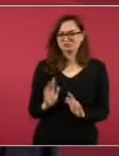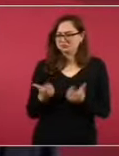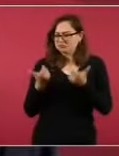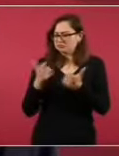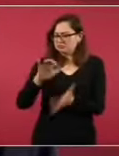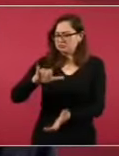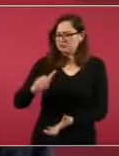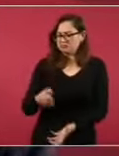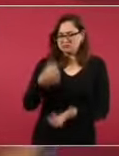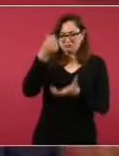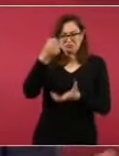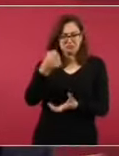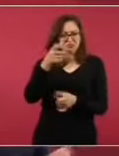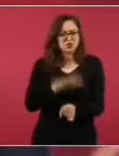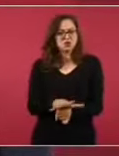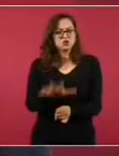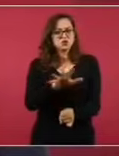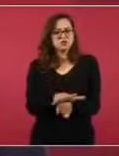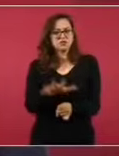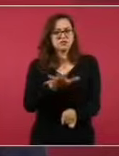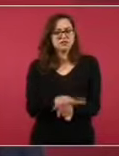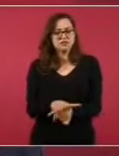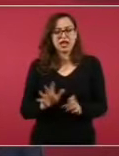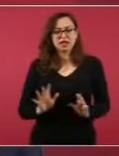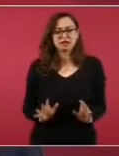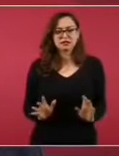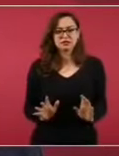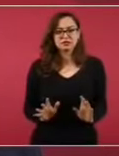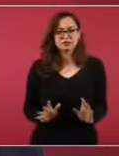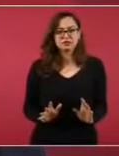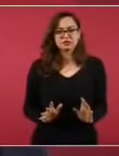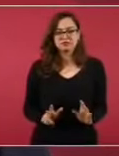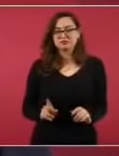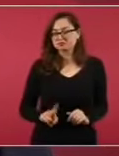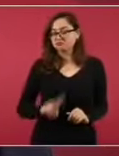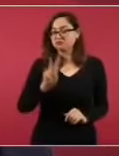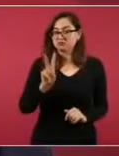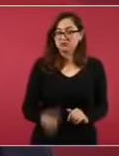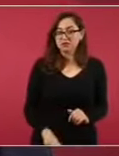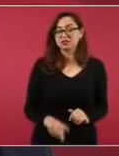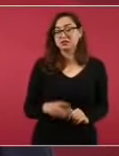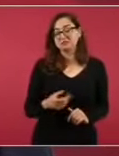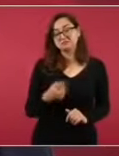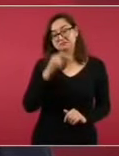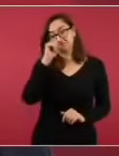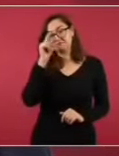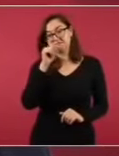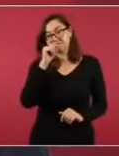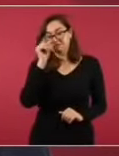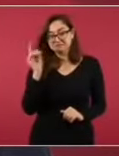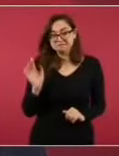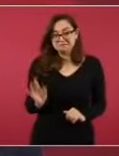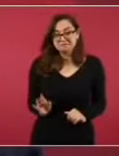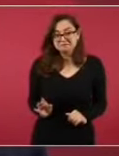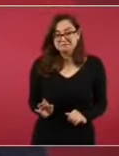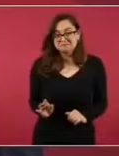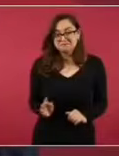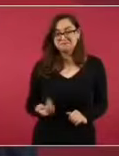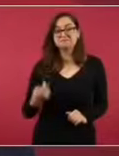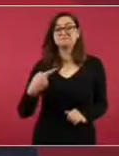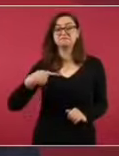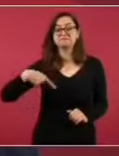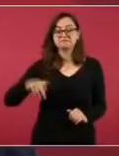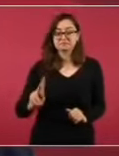no es para presumir, pero tenemos